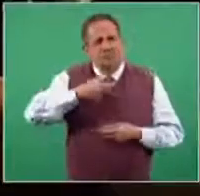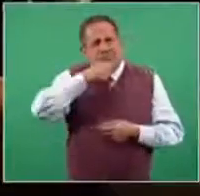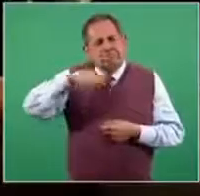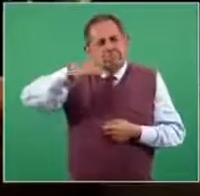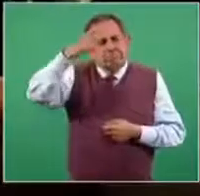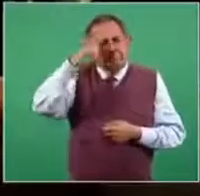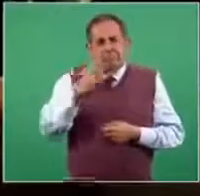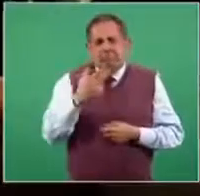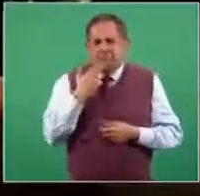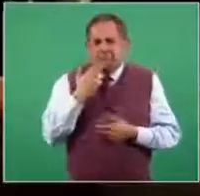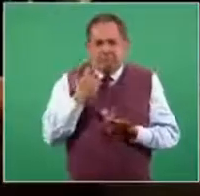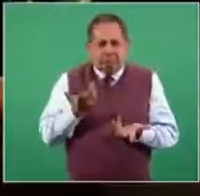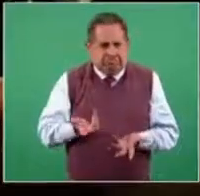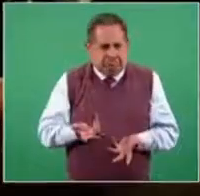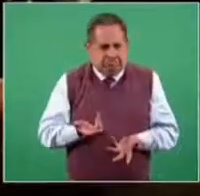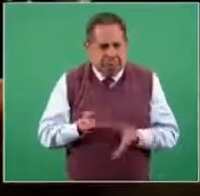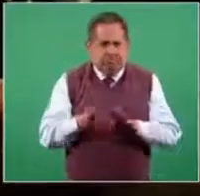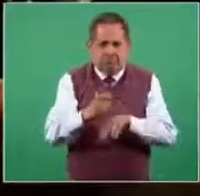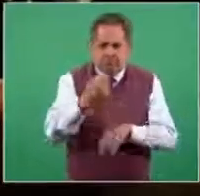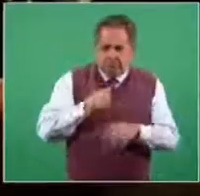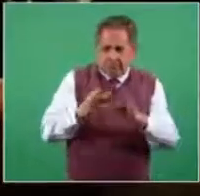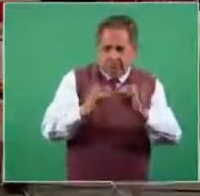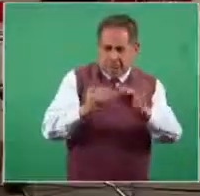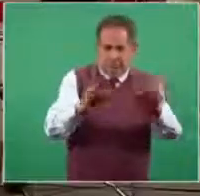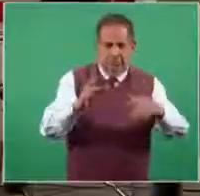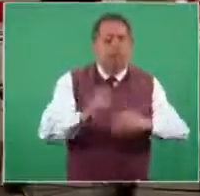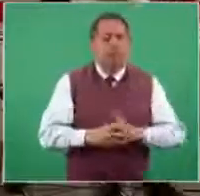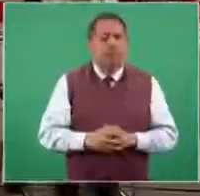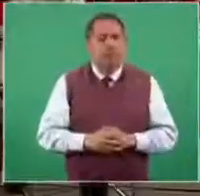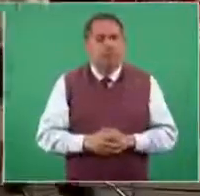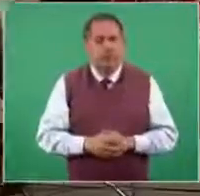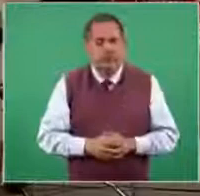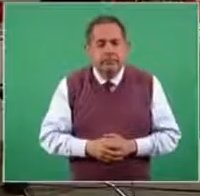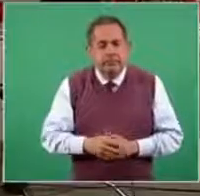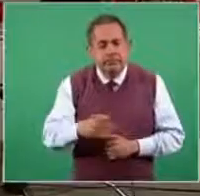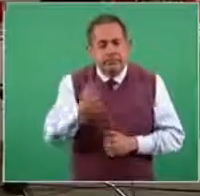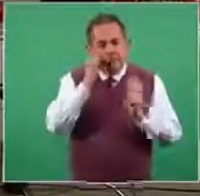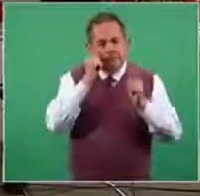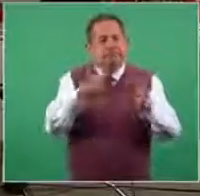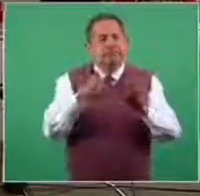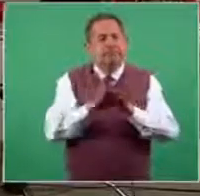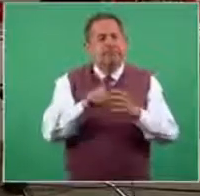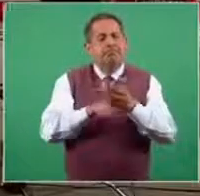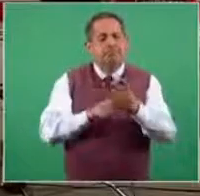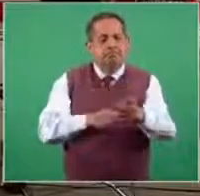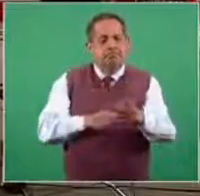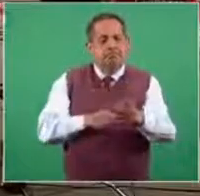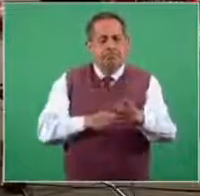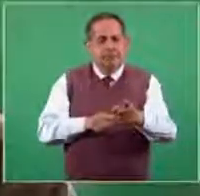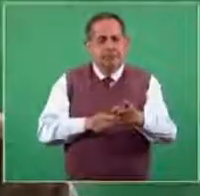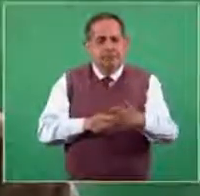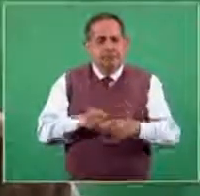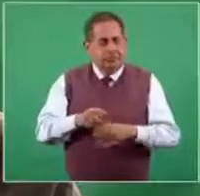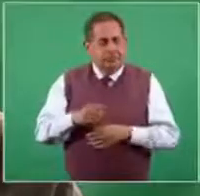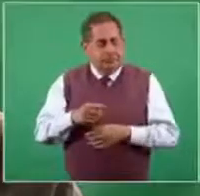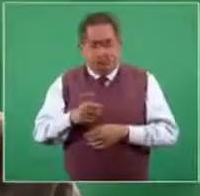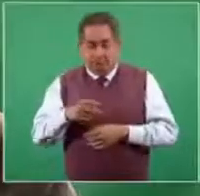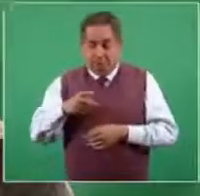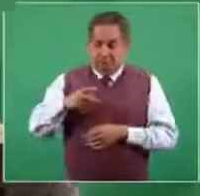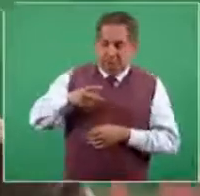Entonces, no sé si nos puede aclarar eso. Muchas gracias. Con mucho gusto. Me llama la atención su uso de la expresión realmente,